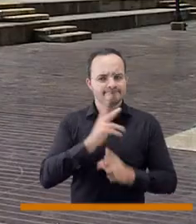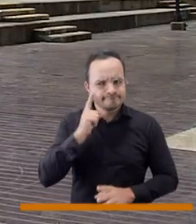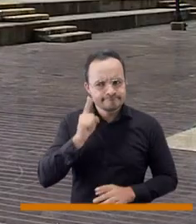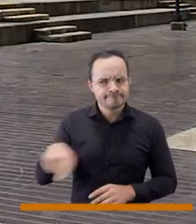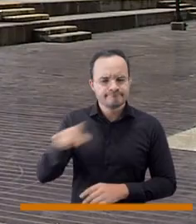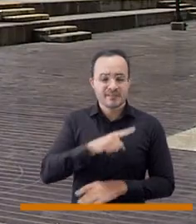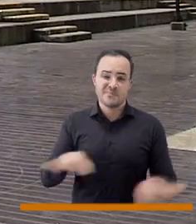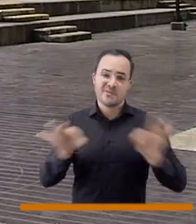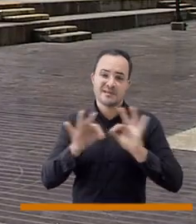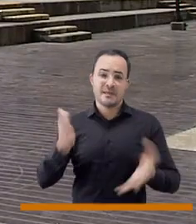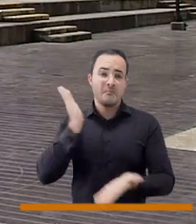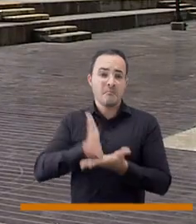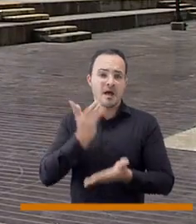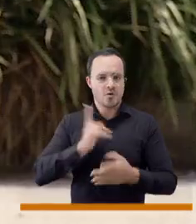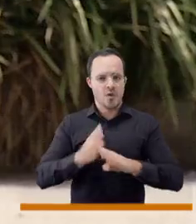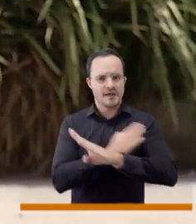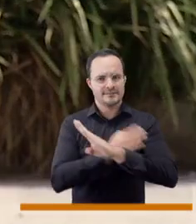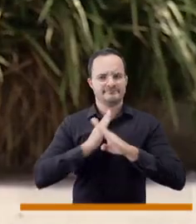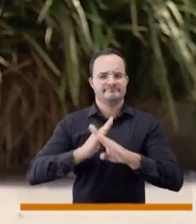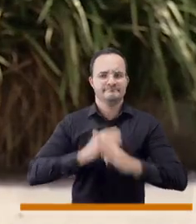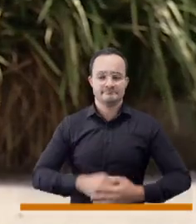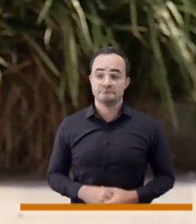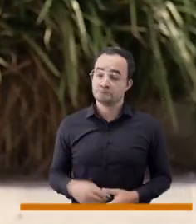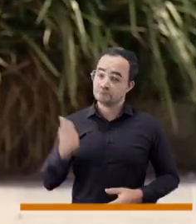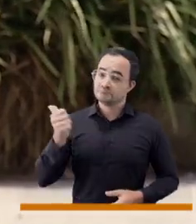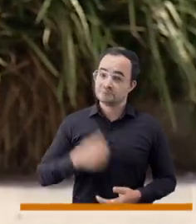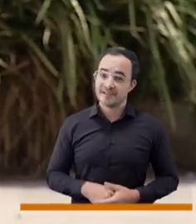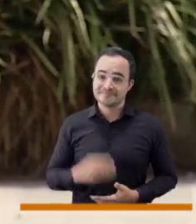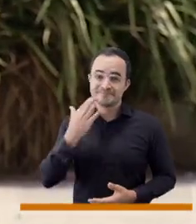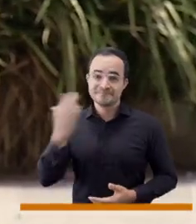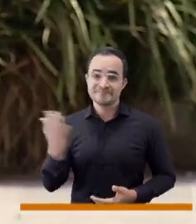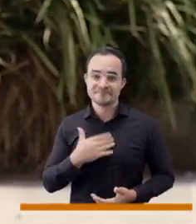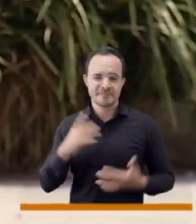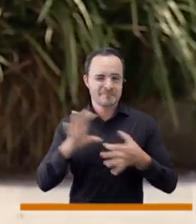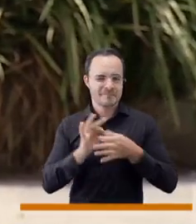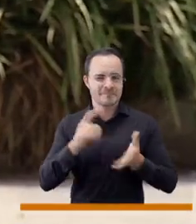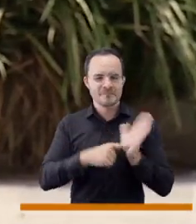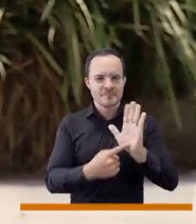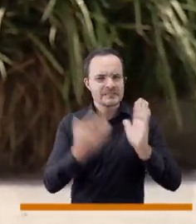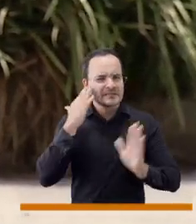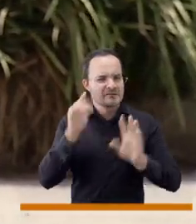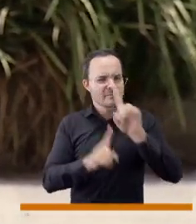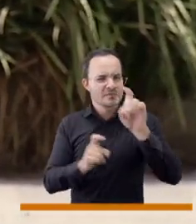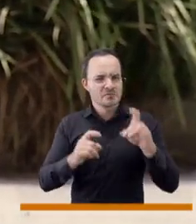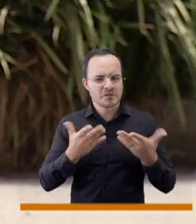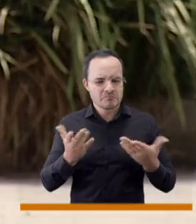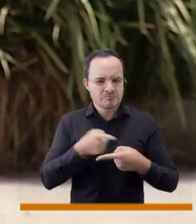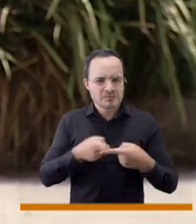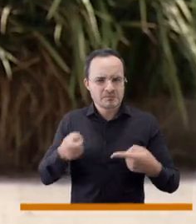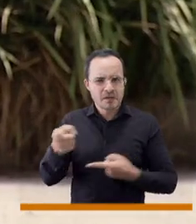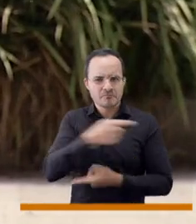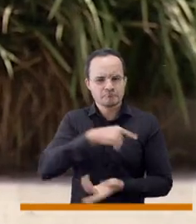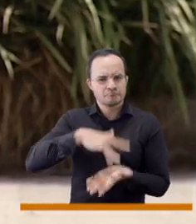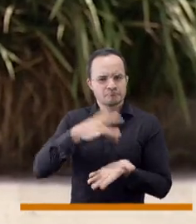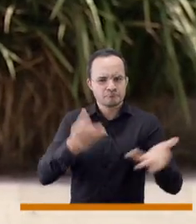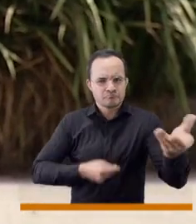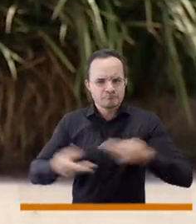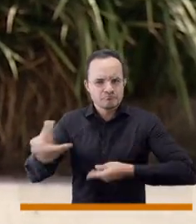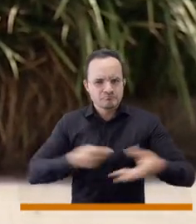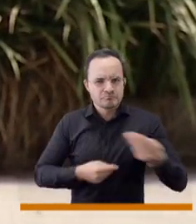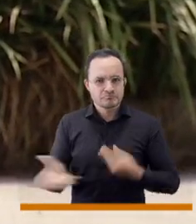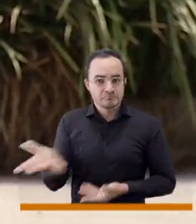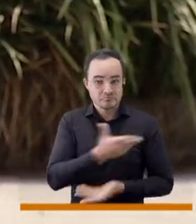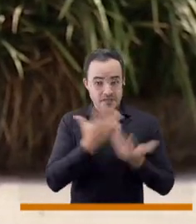Me parece supremamente valioso, concejal, y bueno, es el turno para que conozcamos la pregunta de la semana y cómo pueden ustedes, queridos